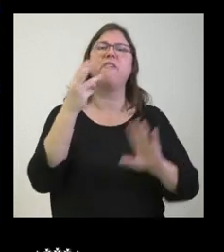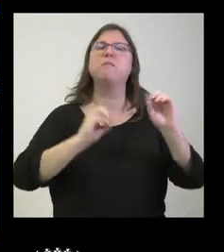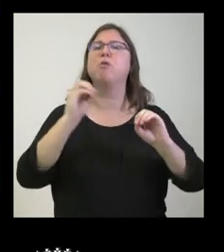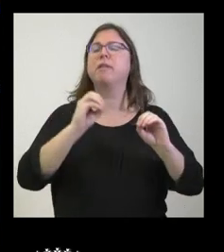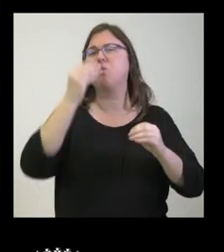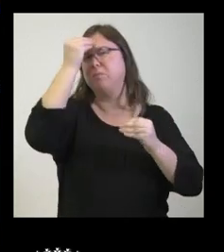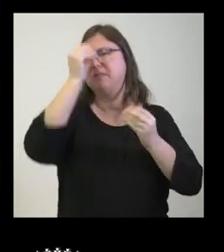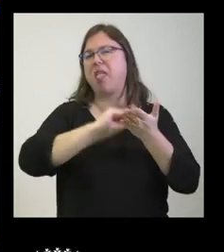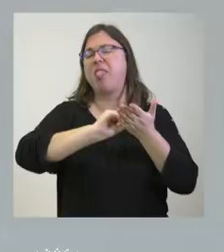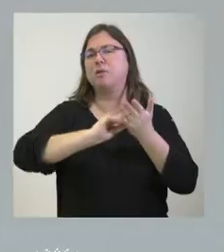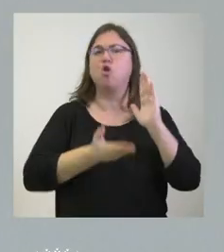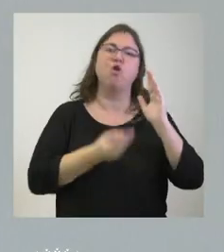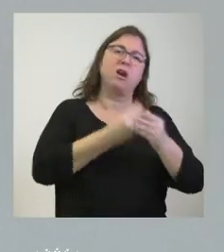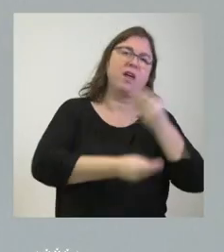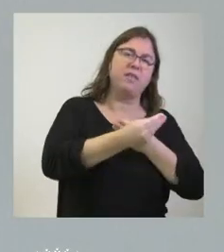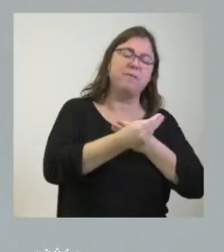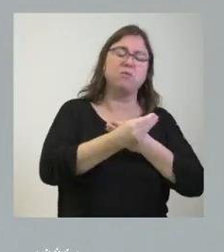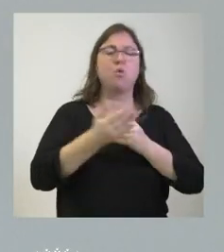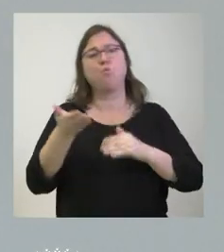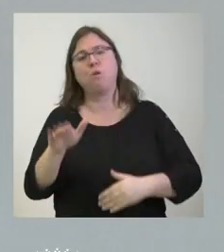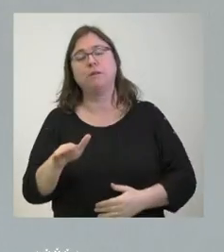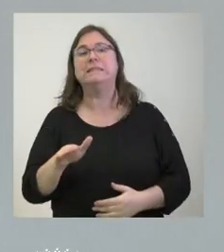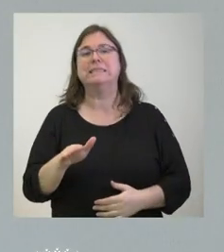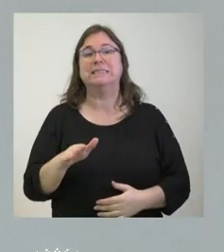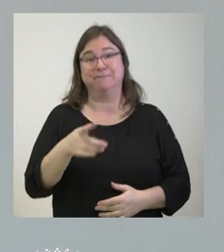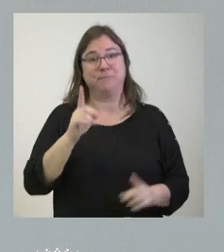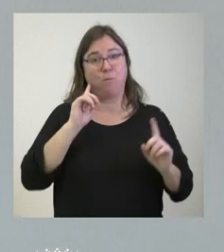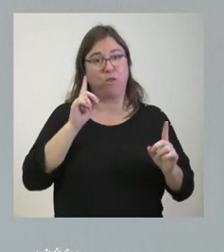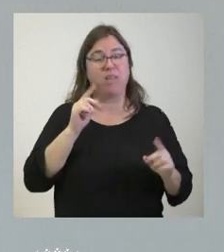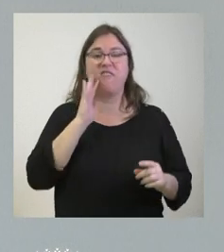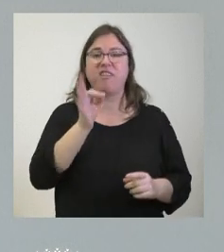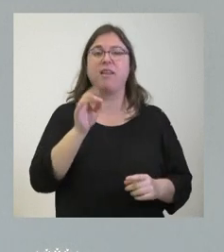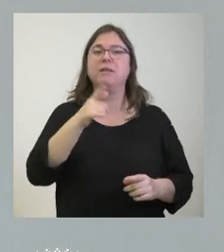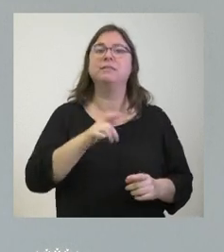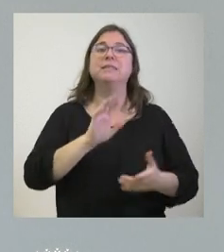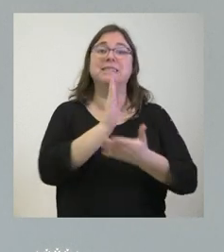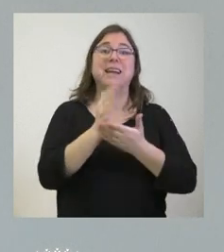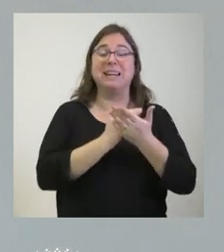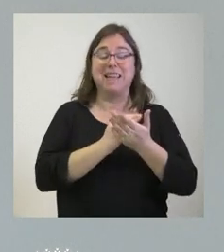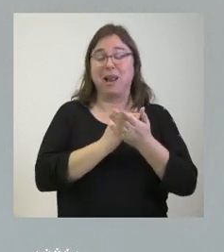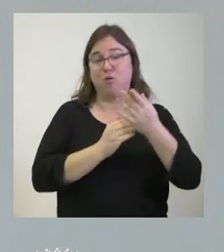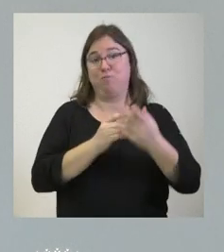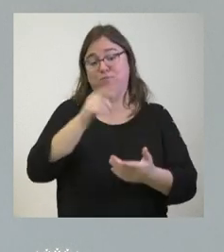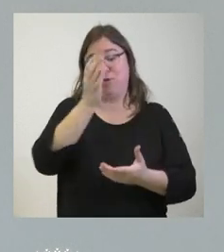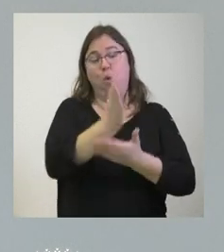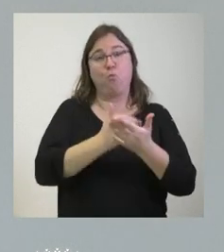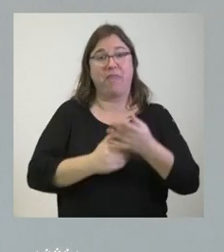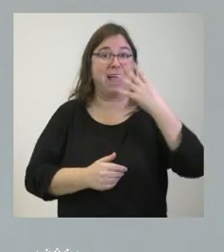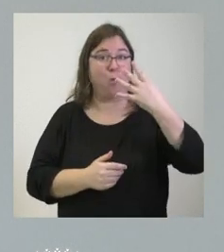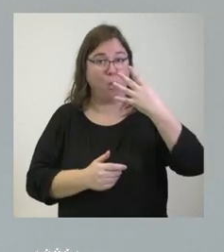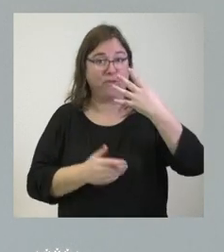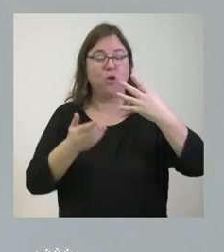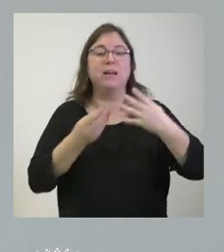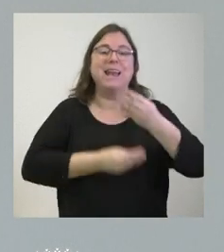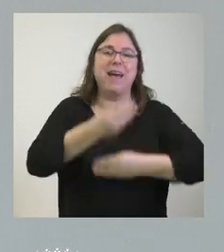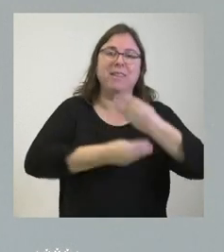estos datos? Gracias Pues siempre con prudencia es verdad lo que dice usted que Castillo está entre las únicas cuatro comunidades autónomas que han visto incrementar